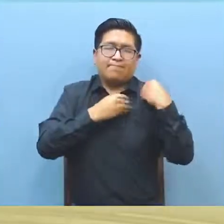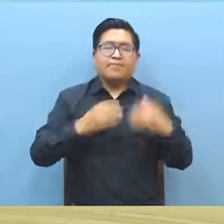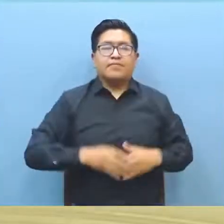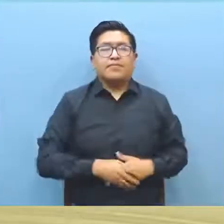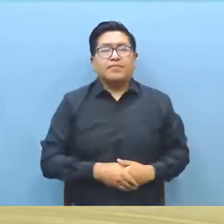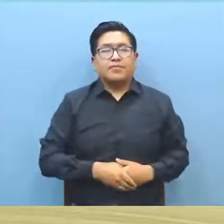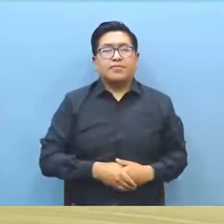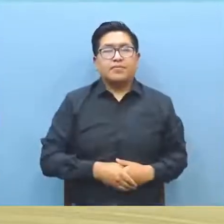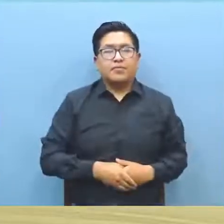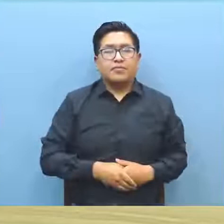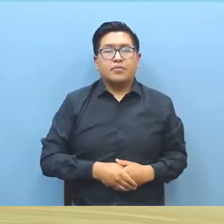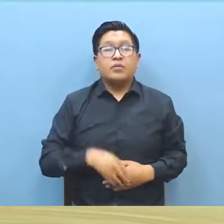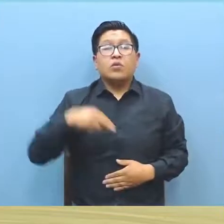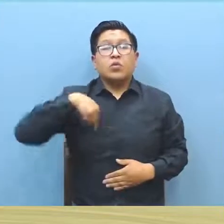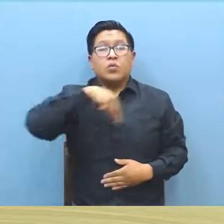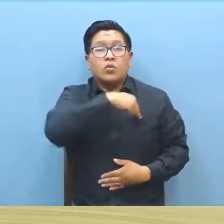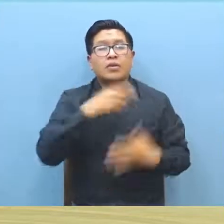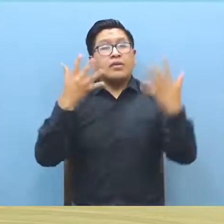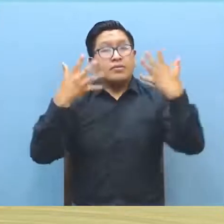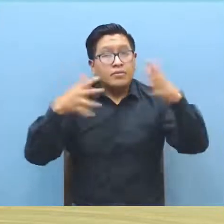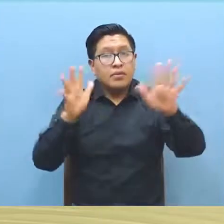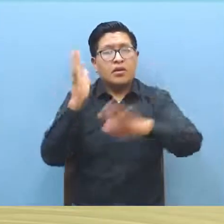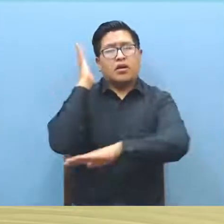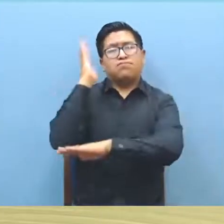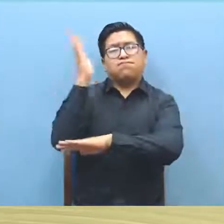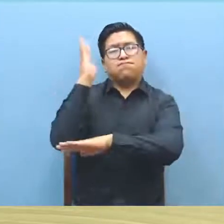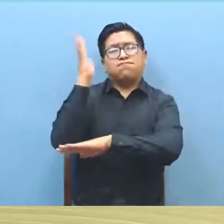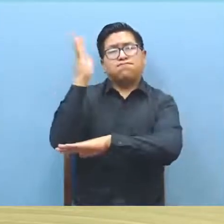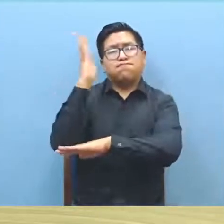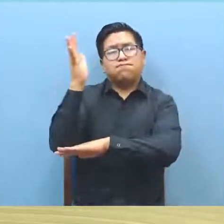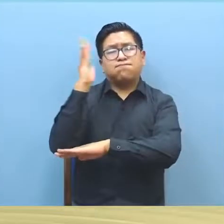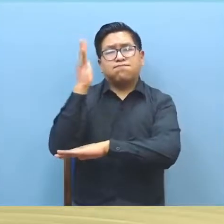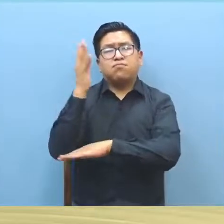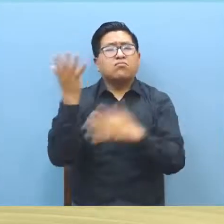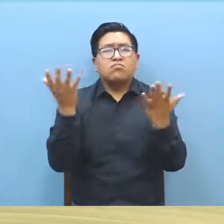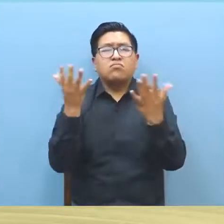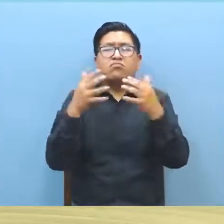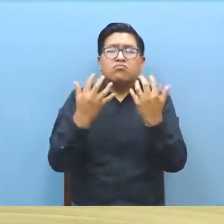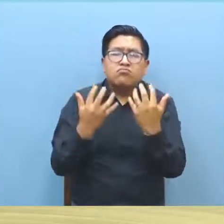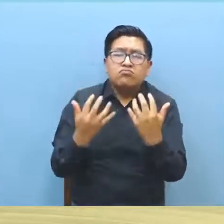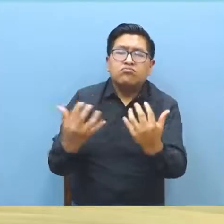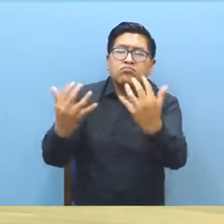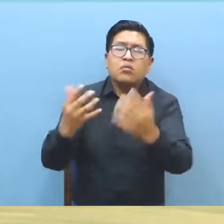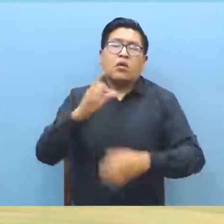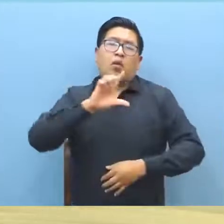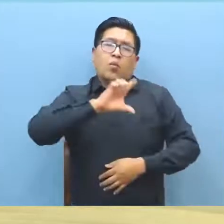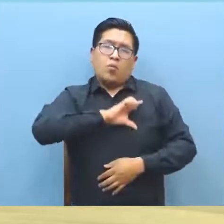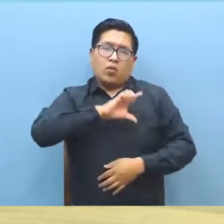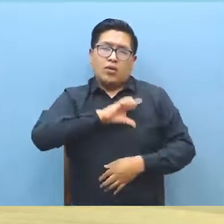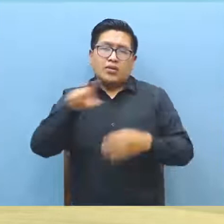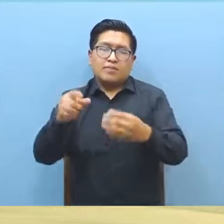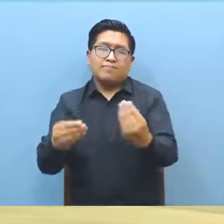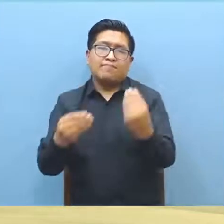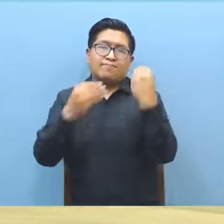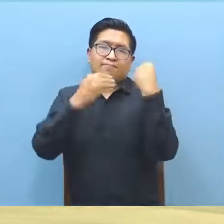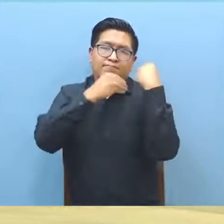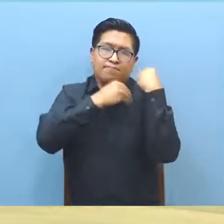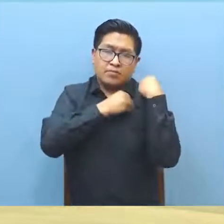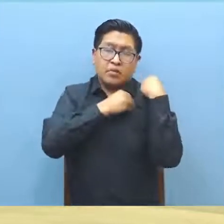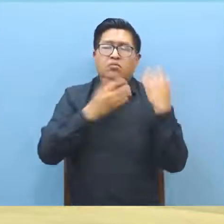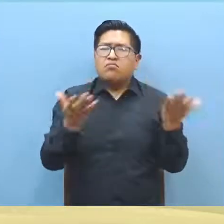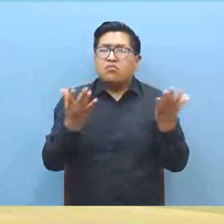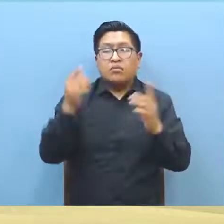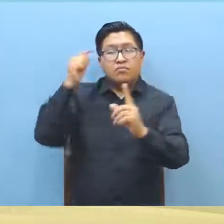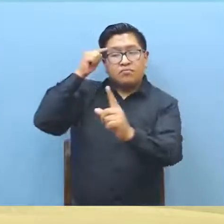carcelario. Realizamos una socialización a los efectivos de la seguridad del Centro Penitenciario de Miguel de Uncía